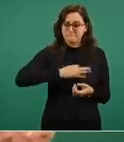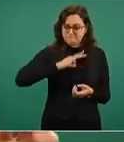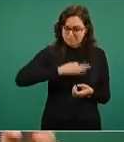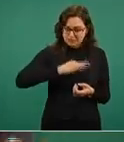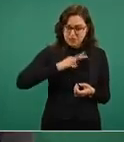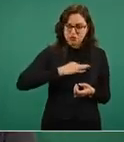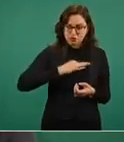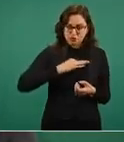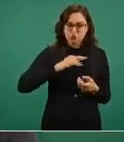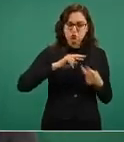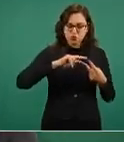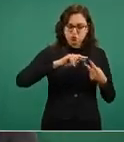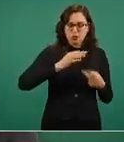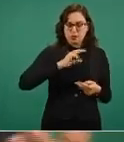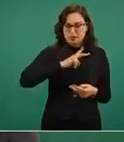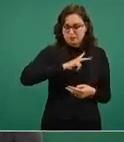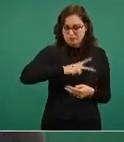de Pfizer